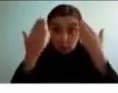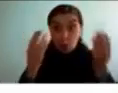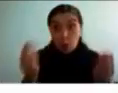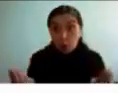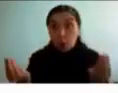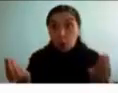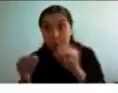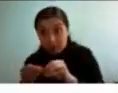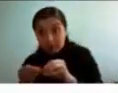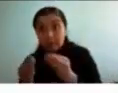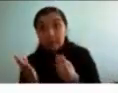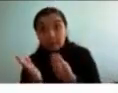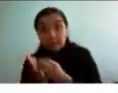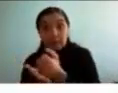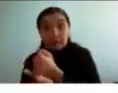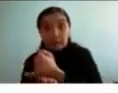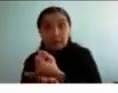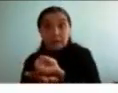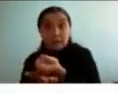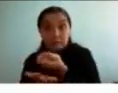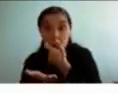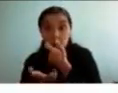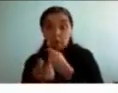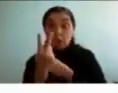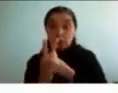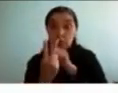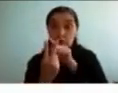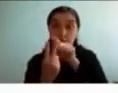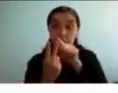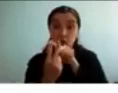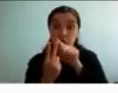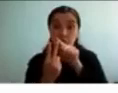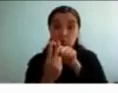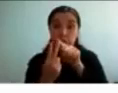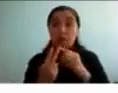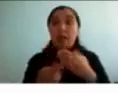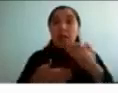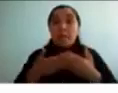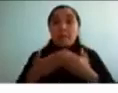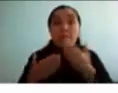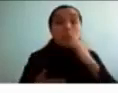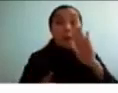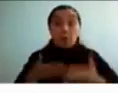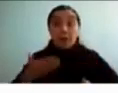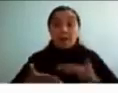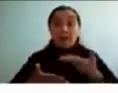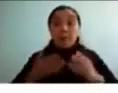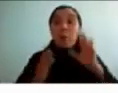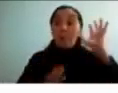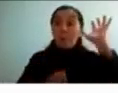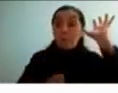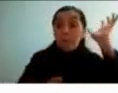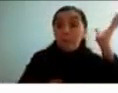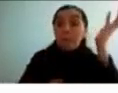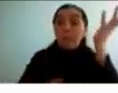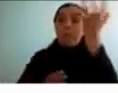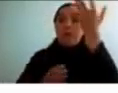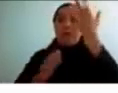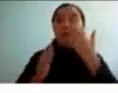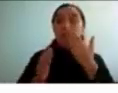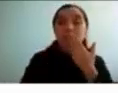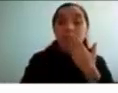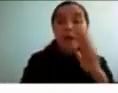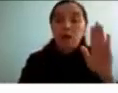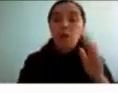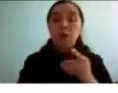tratamiento farmacológico pero aunque los fármacos estimulantes ayudarían a mejorar el ritmo madurativo en los niños con TDAH no se recomienda